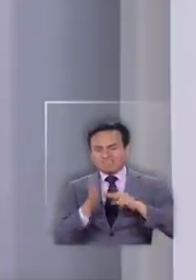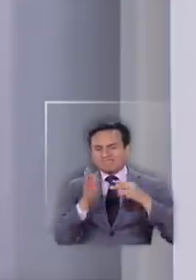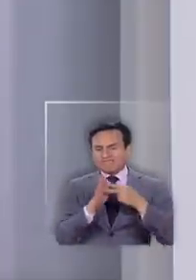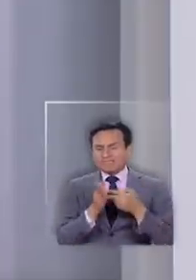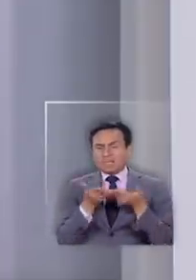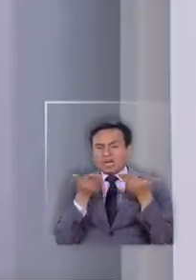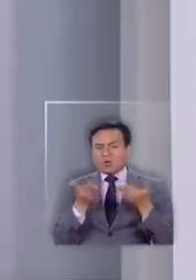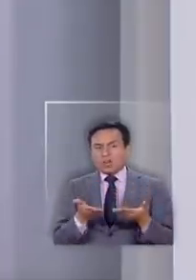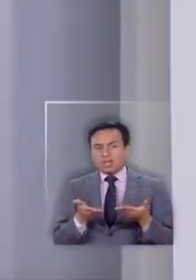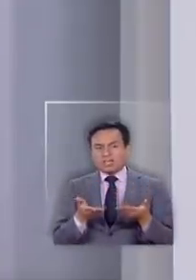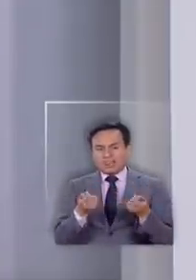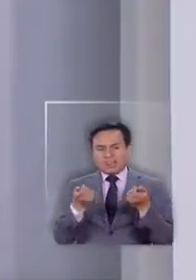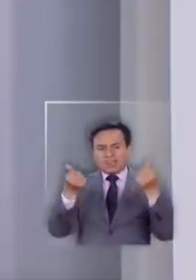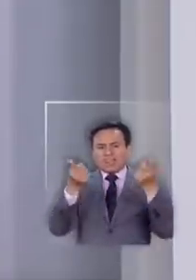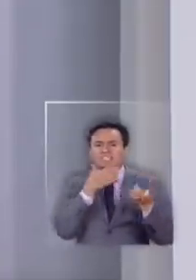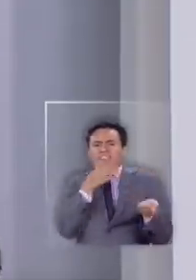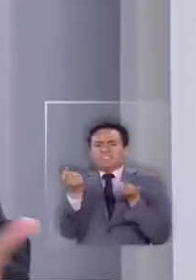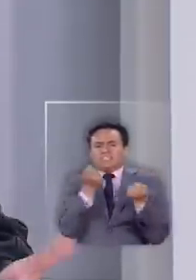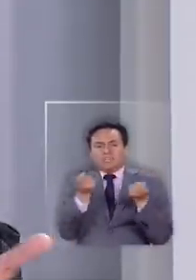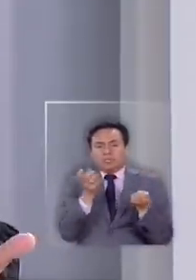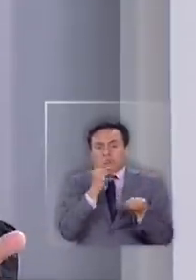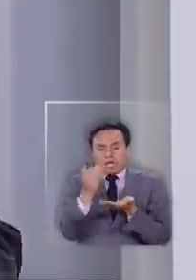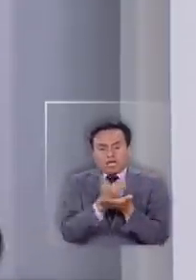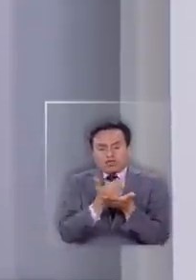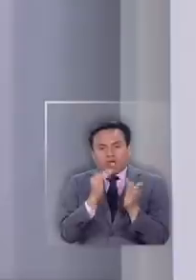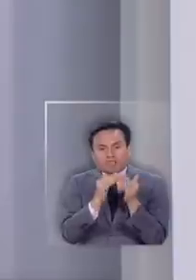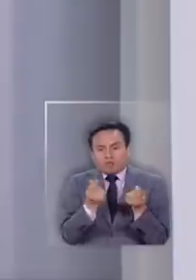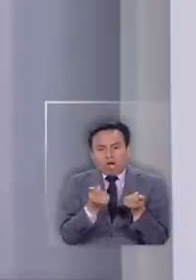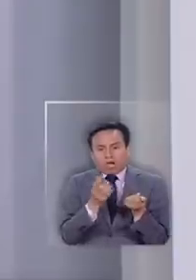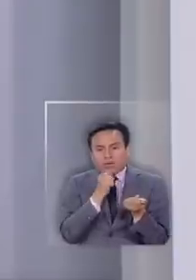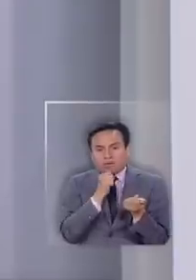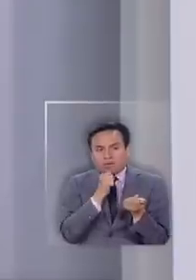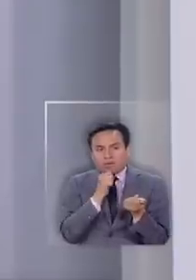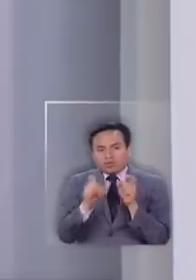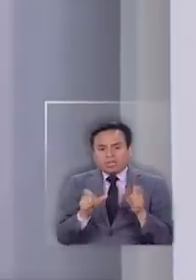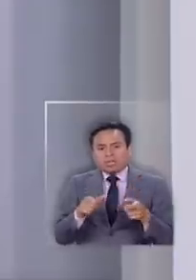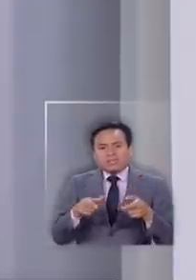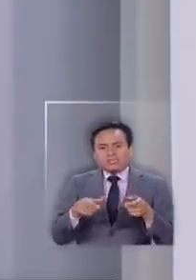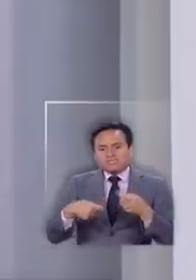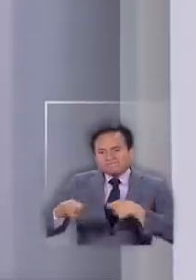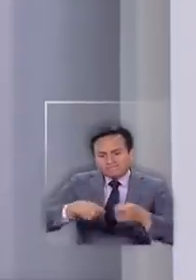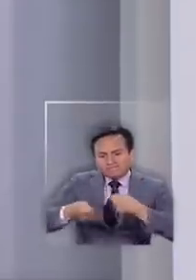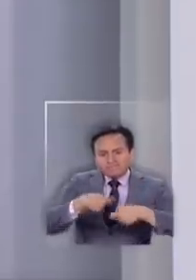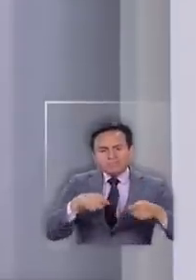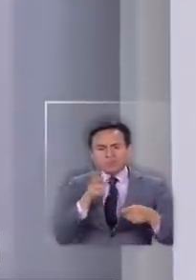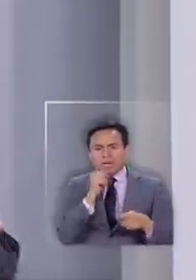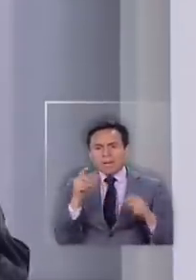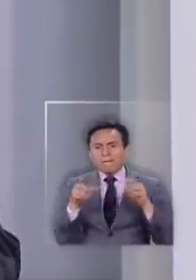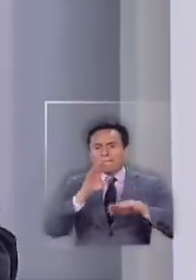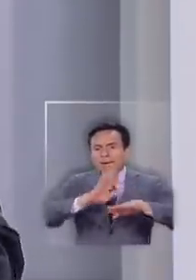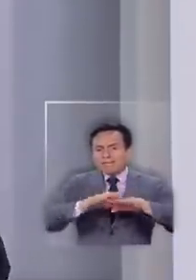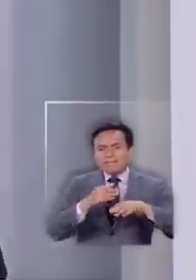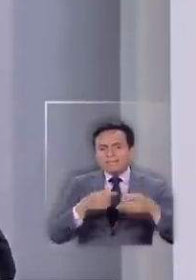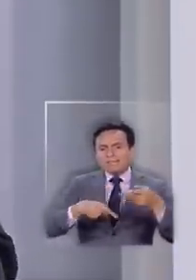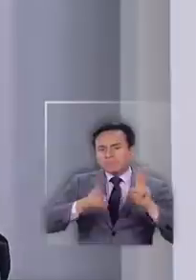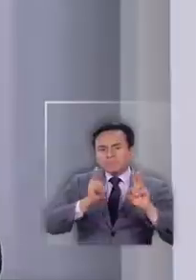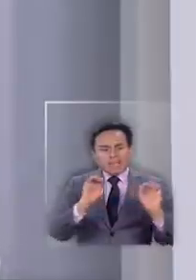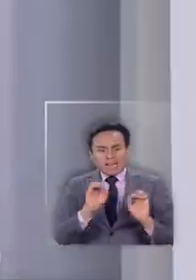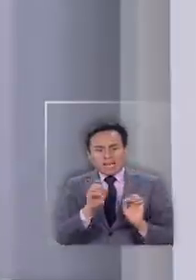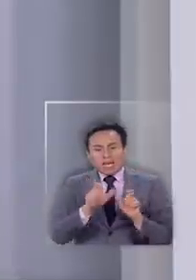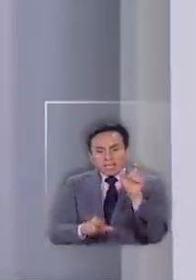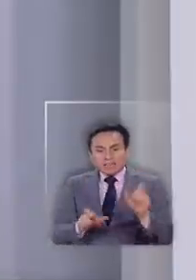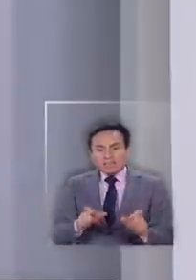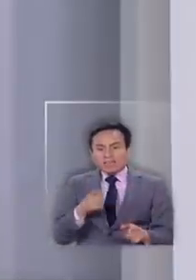la contracción económica, no tienen ingresos en su casa. Gente informal, que no tienen una patente ni nada. Esa gente